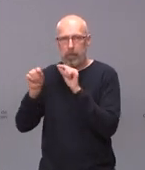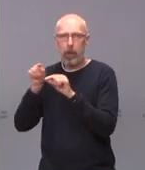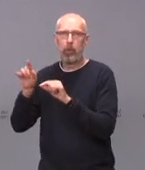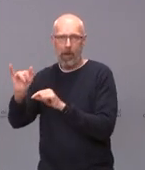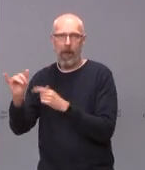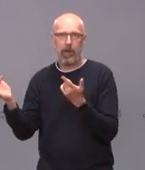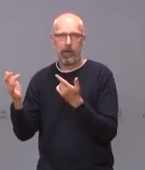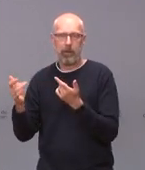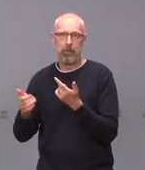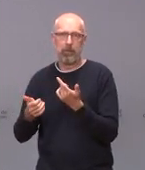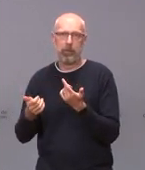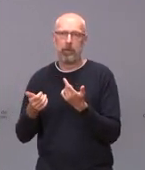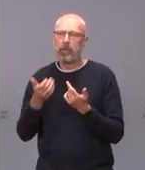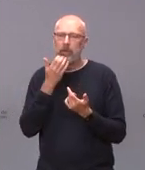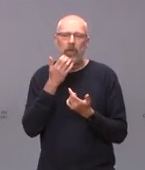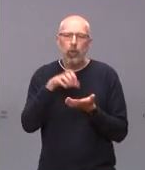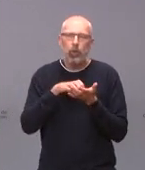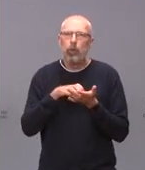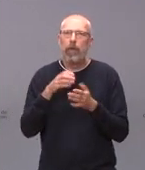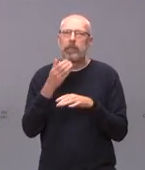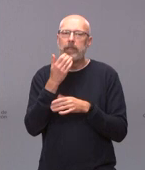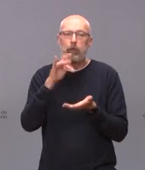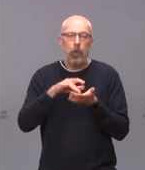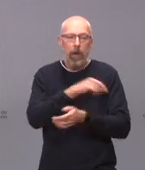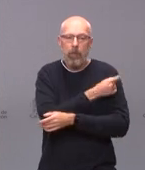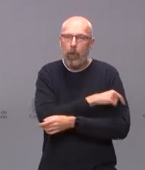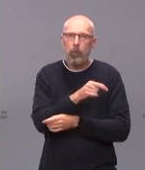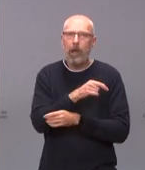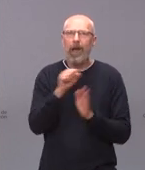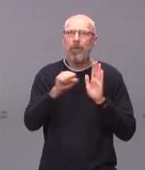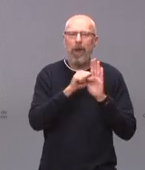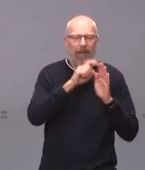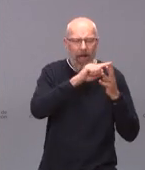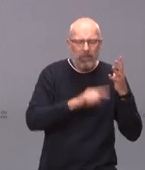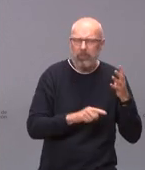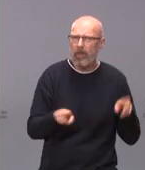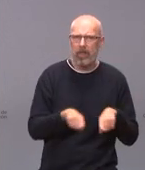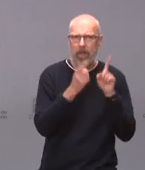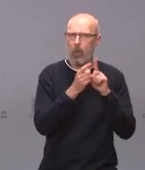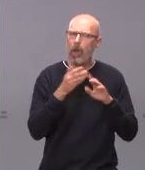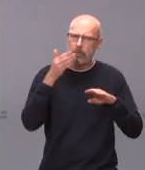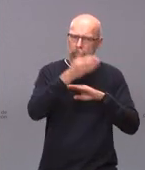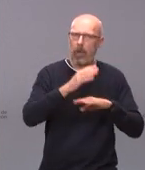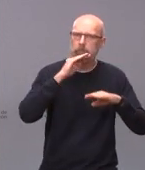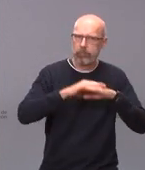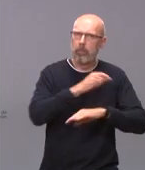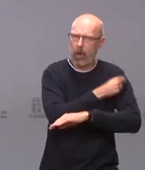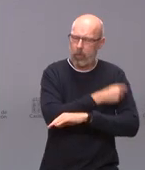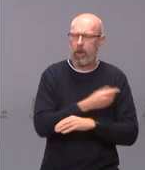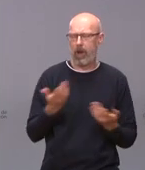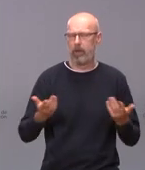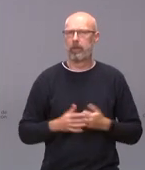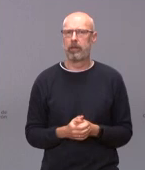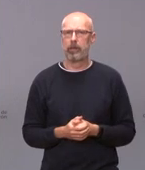para acudir a los llamamientos con cualquiera de las vacunas insisto con cualquiera de las vacunas desde el